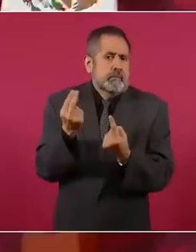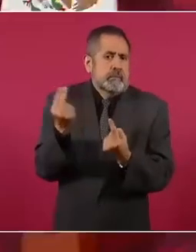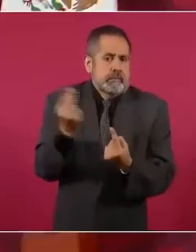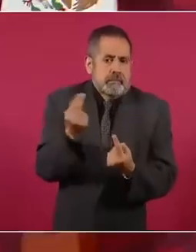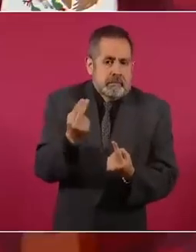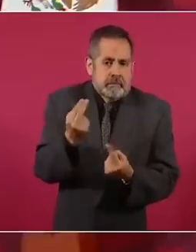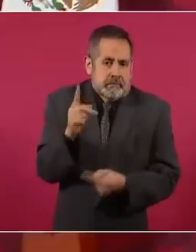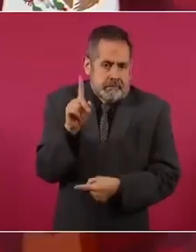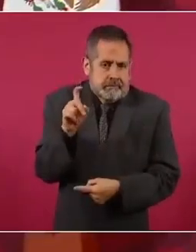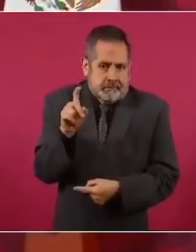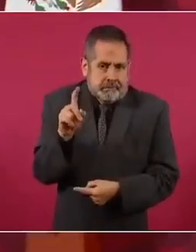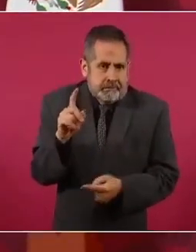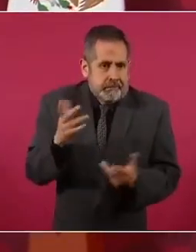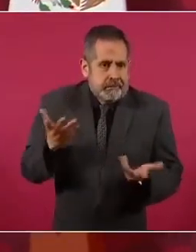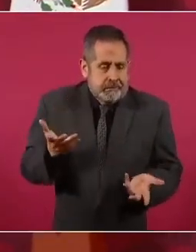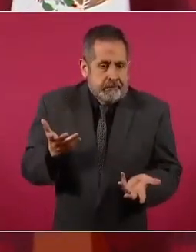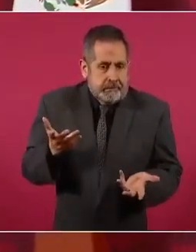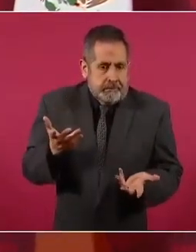agua,